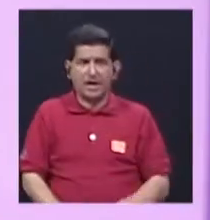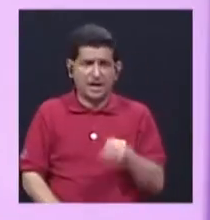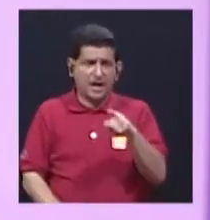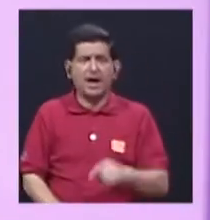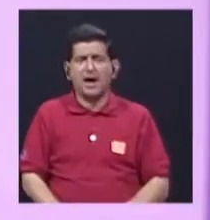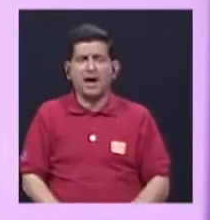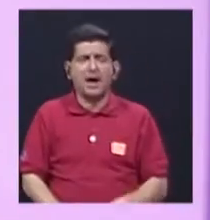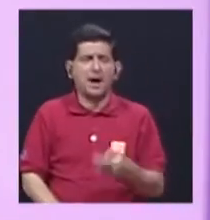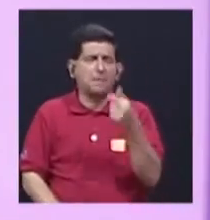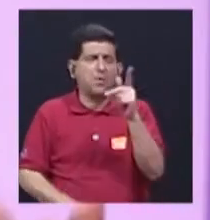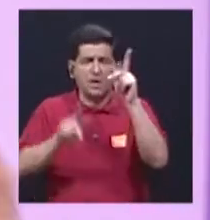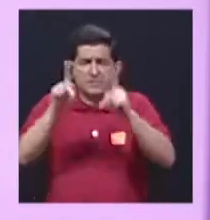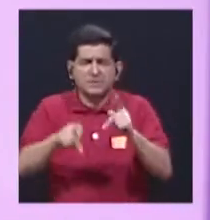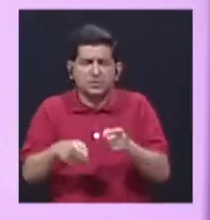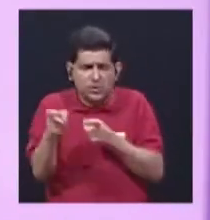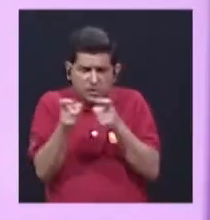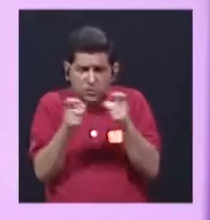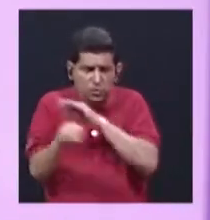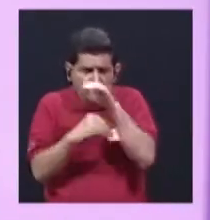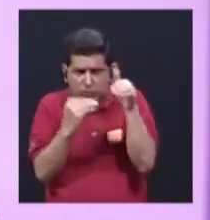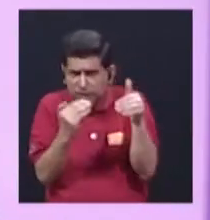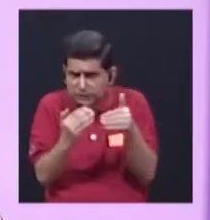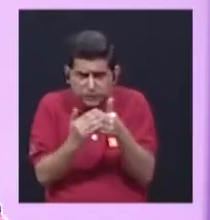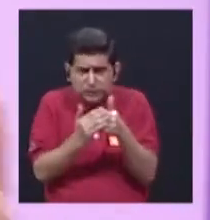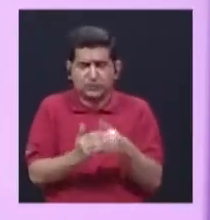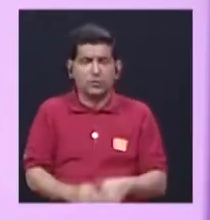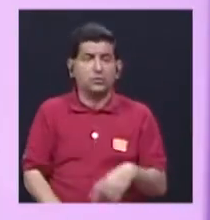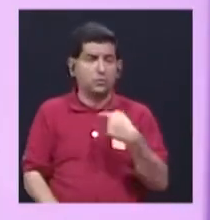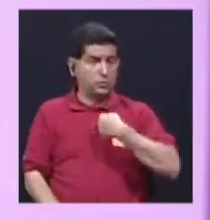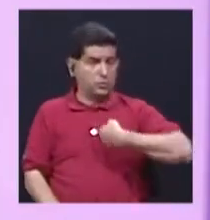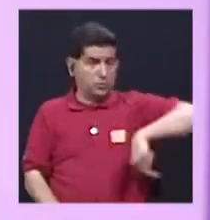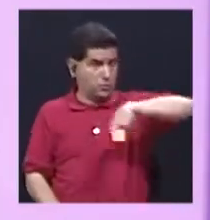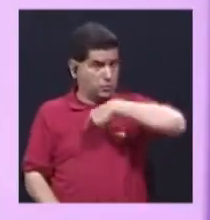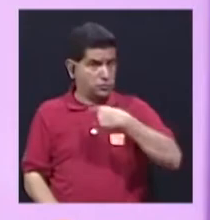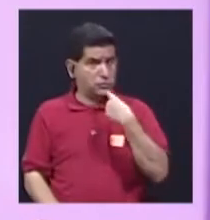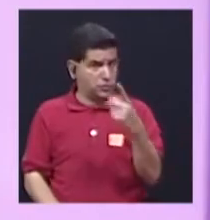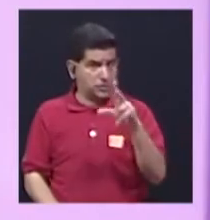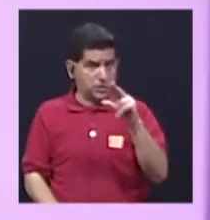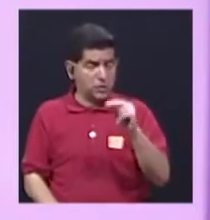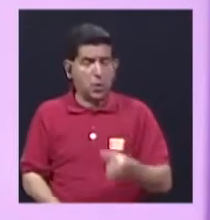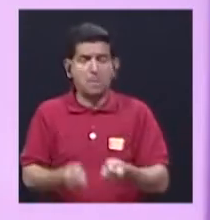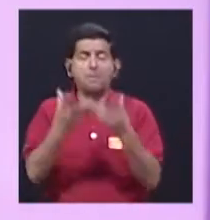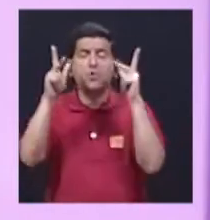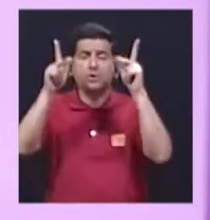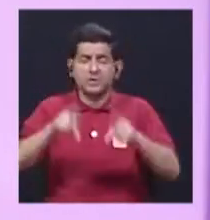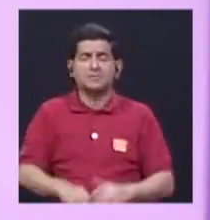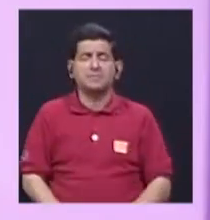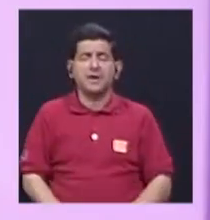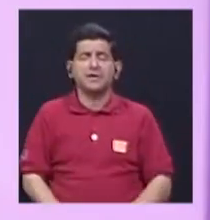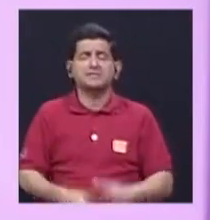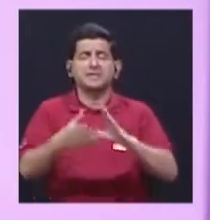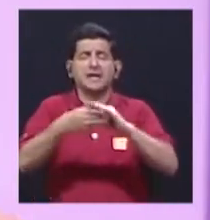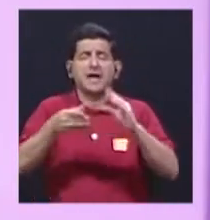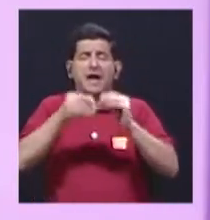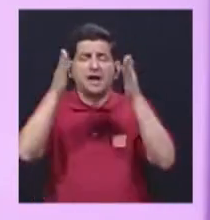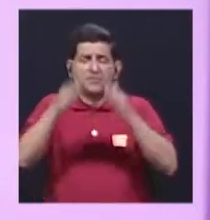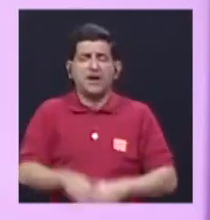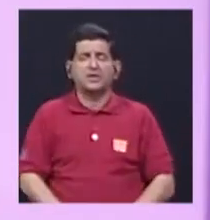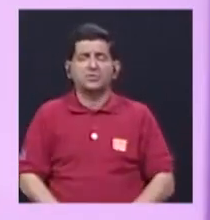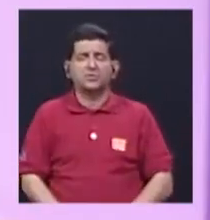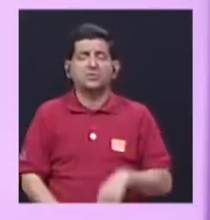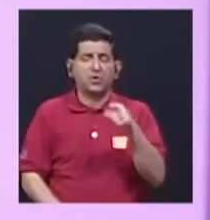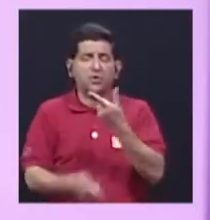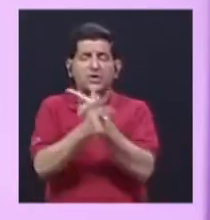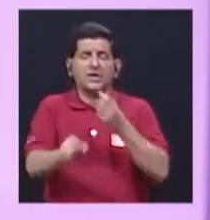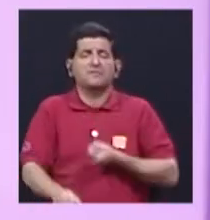de medios en pocas manos, y no lo decimos nosotros, lo dice un montón de gente, el relator de la libertad de expresión de la OEA, lo dice la